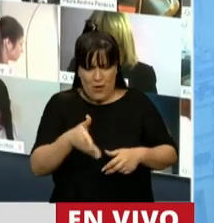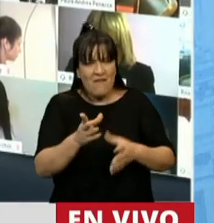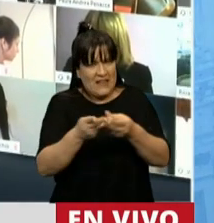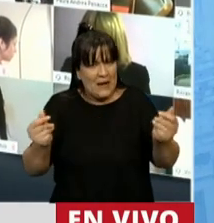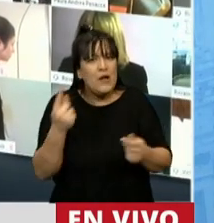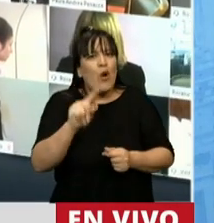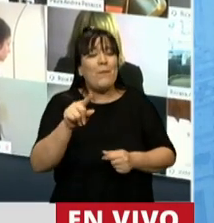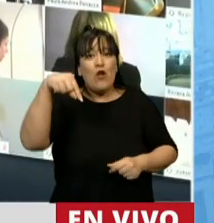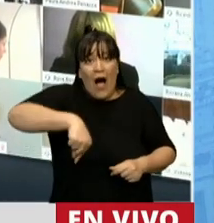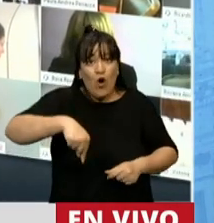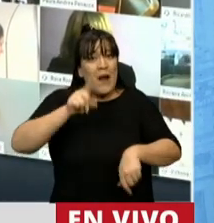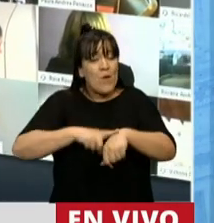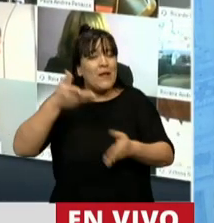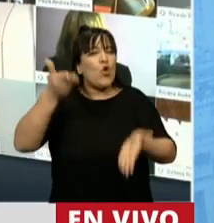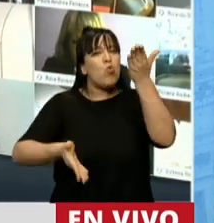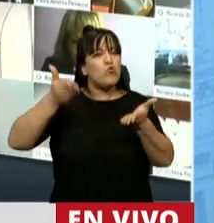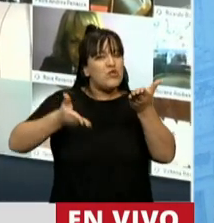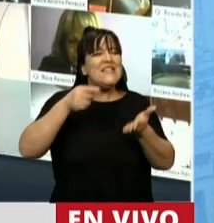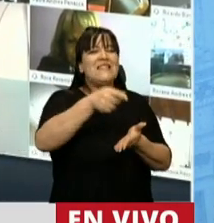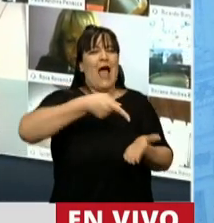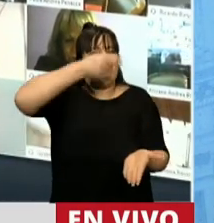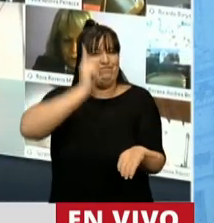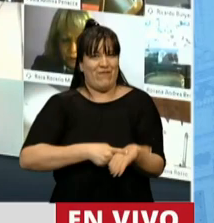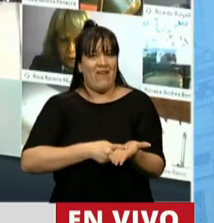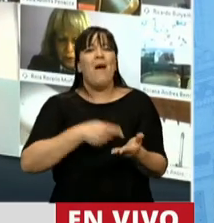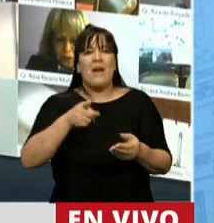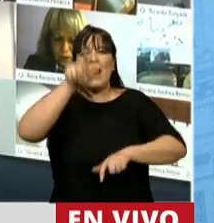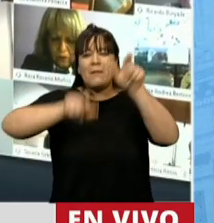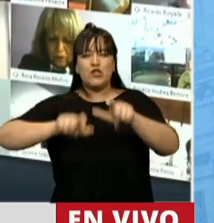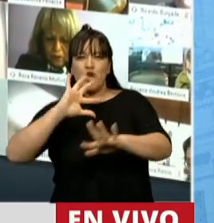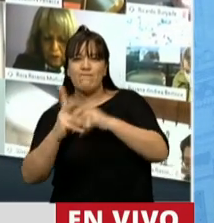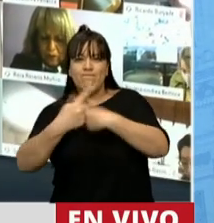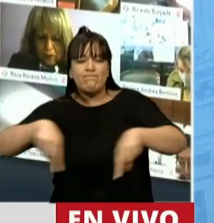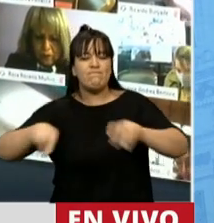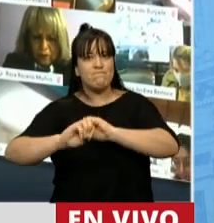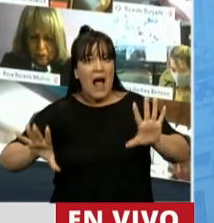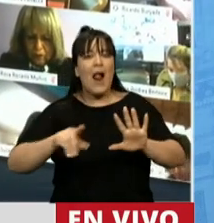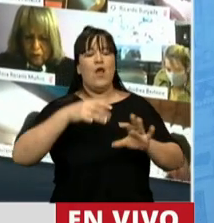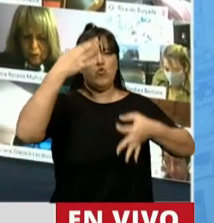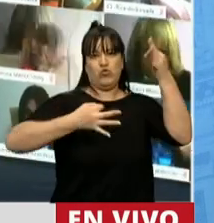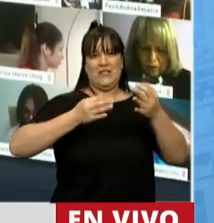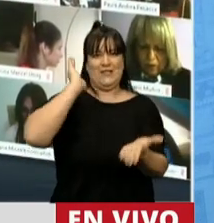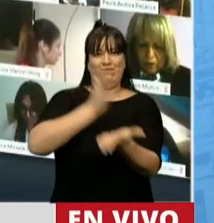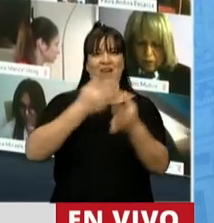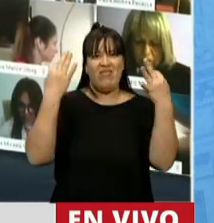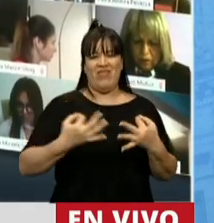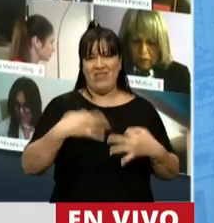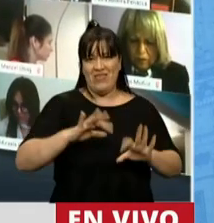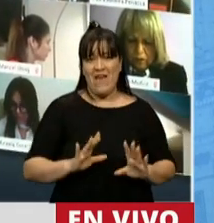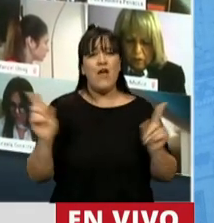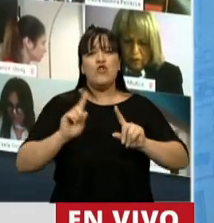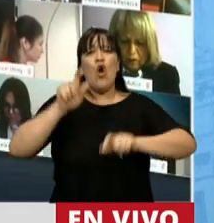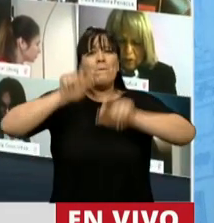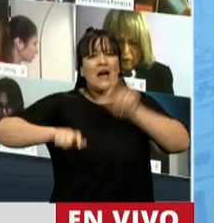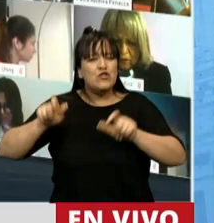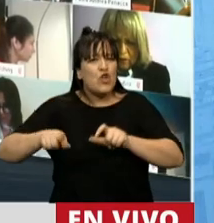tiempos donde la justicia decida el futuro de quienes delinquen. Y no el voto masificado y cobarde de los que,